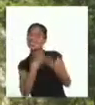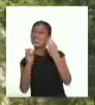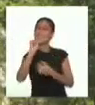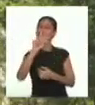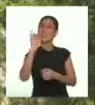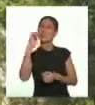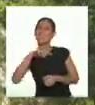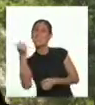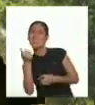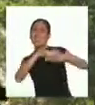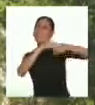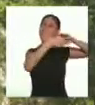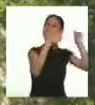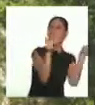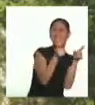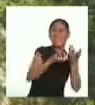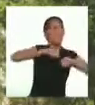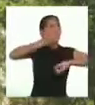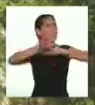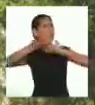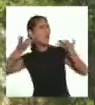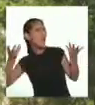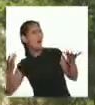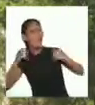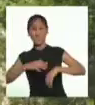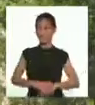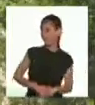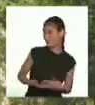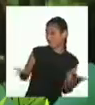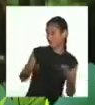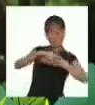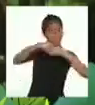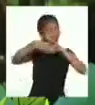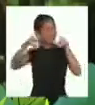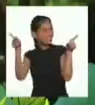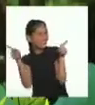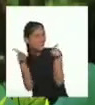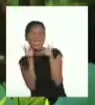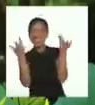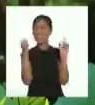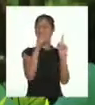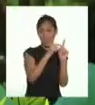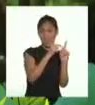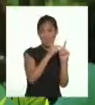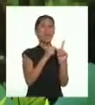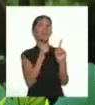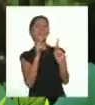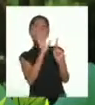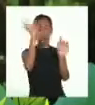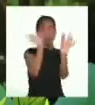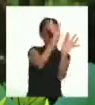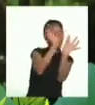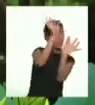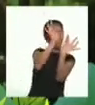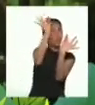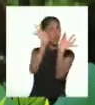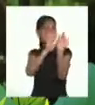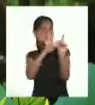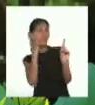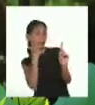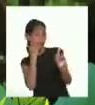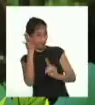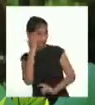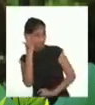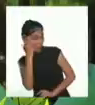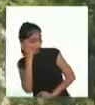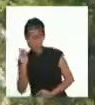¡Cuéntame, Olinda! ¿Cuál es la leyenda que quieres compartir? ¡La leyenda de la madre de las hilanderas! ¿La